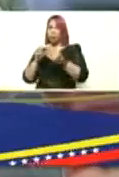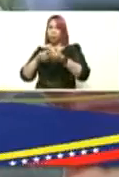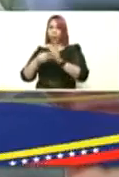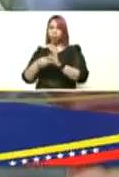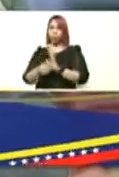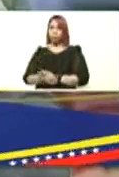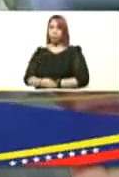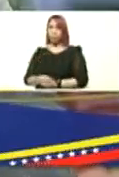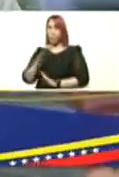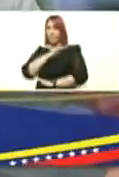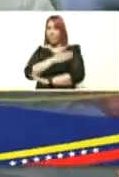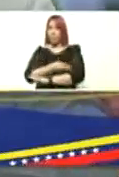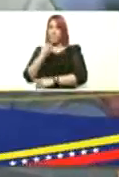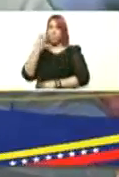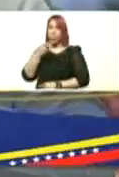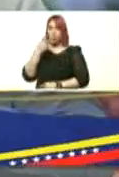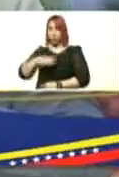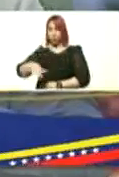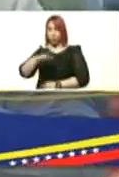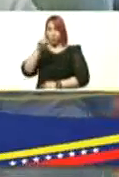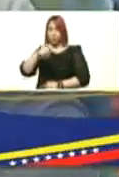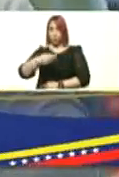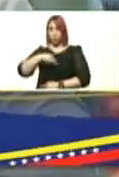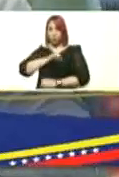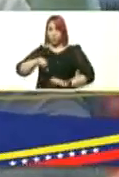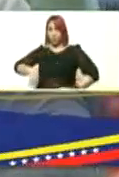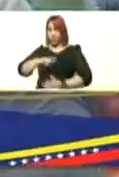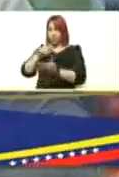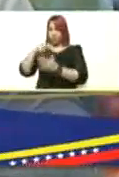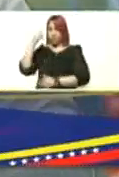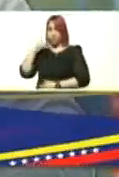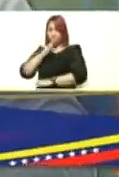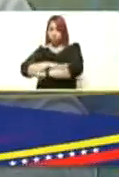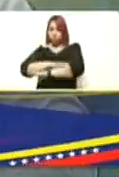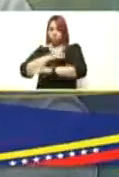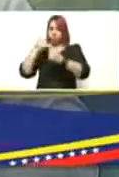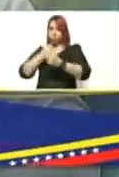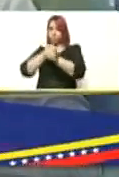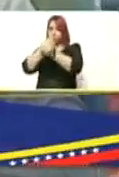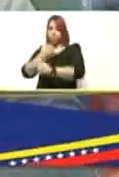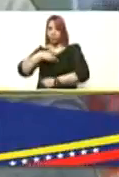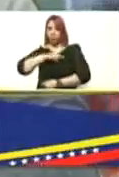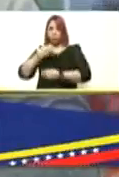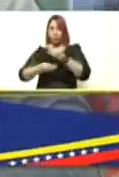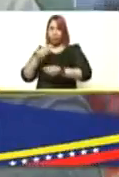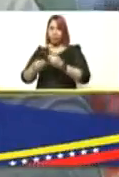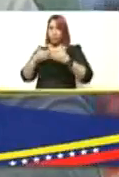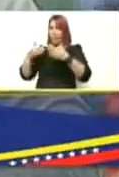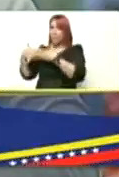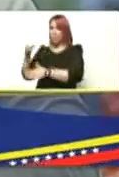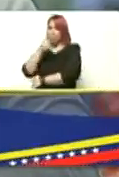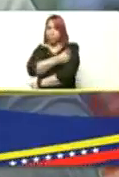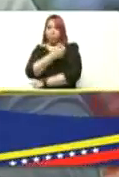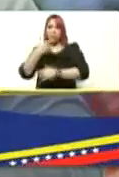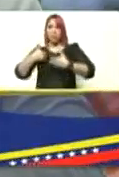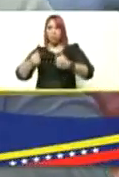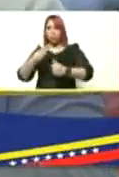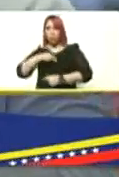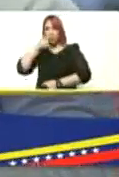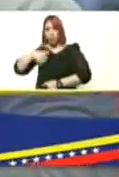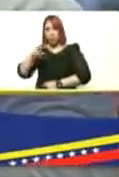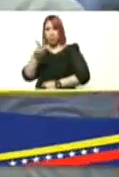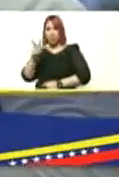el poder político territorial y a nuestras fuerzas armadas es la disciplina y el amor por lo que hacemos para garantizar la salud de nuestro pueblo